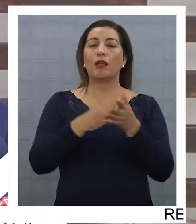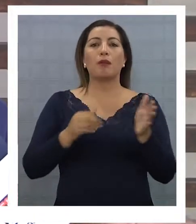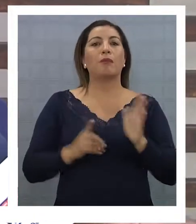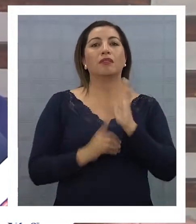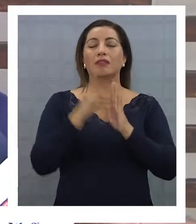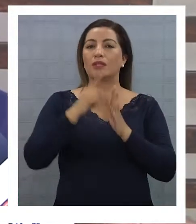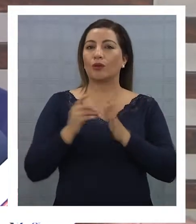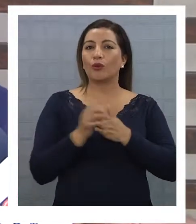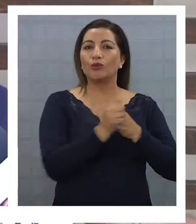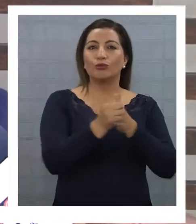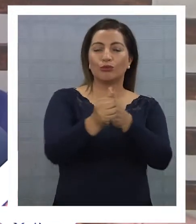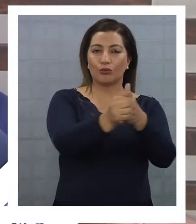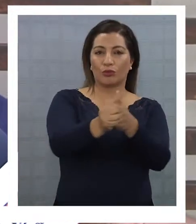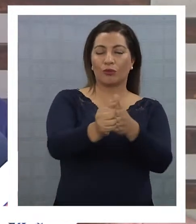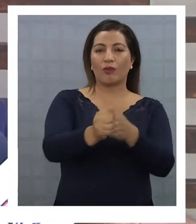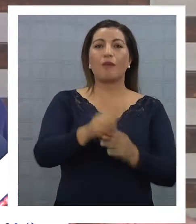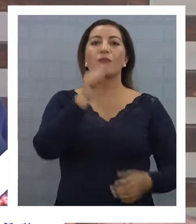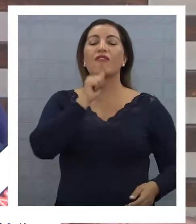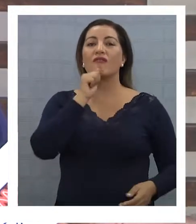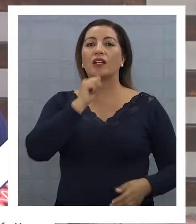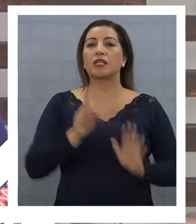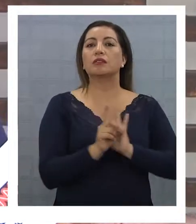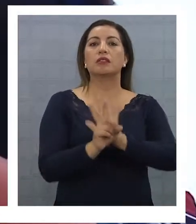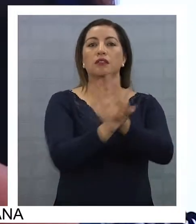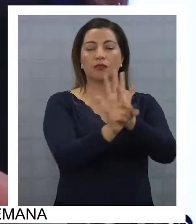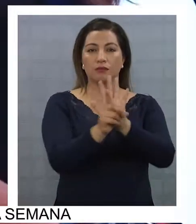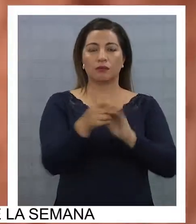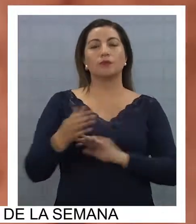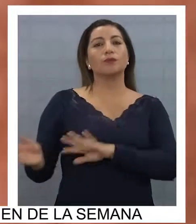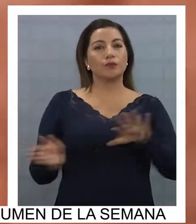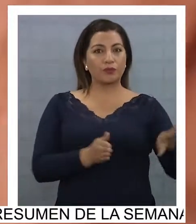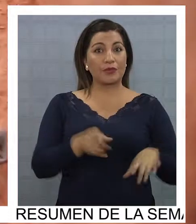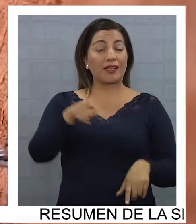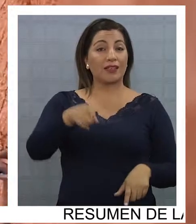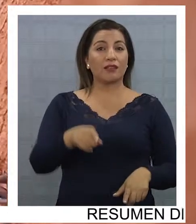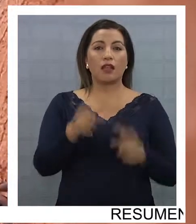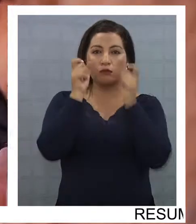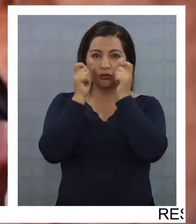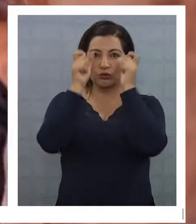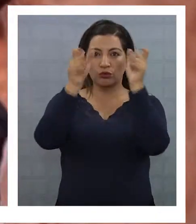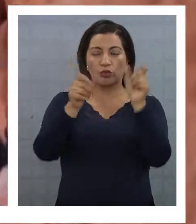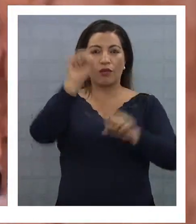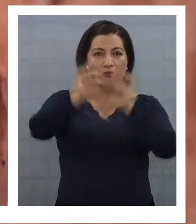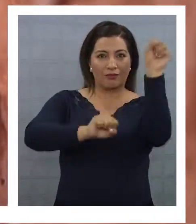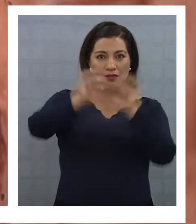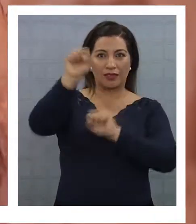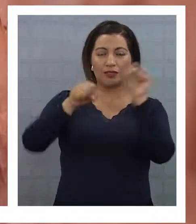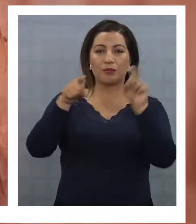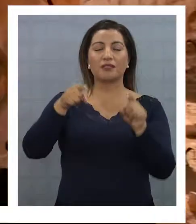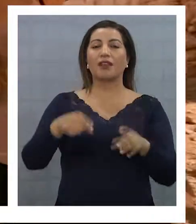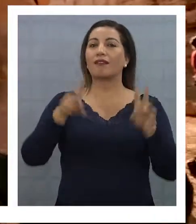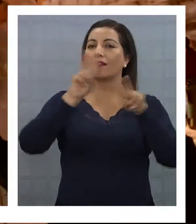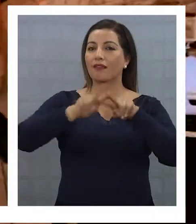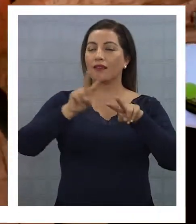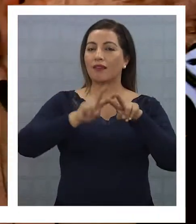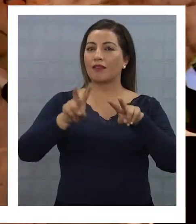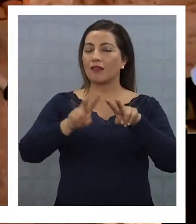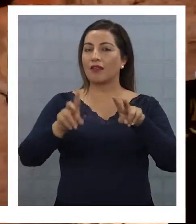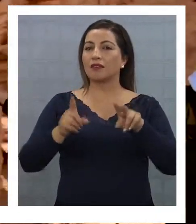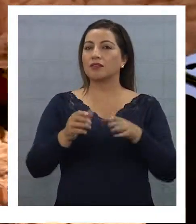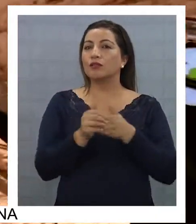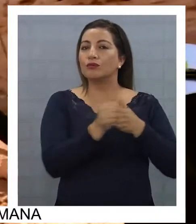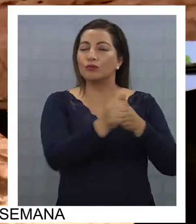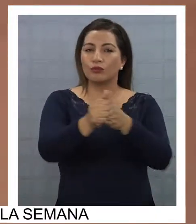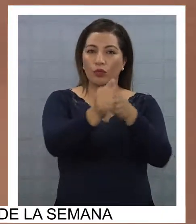aventura, pero los tour operadores nos tenemos que poner a tono con eso. La fiscalización de las empresas que se dedican al turismo de aventura es otro